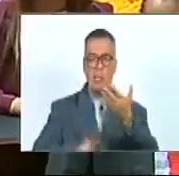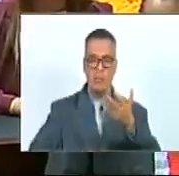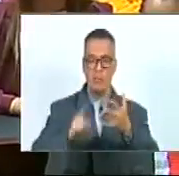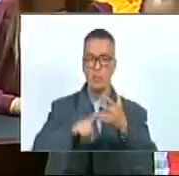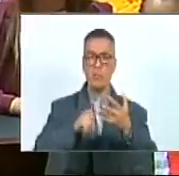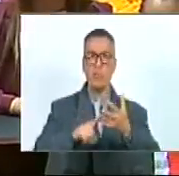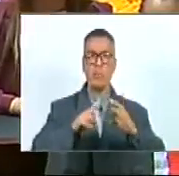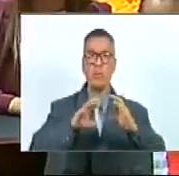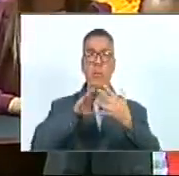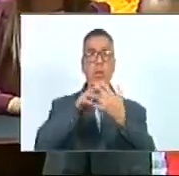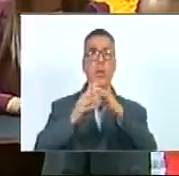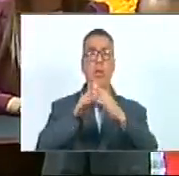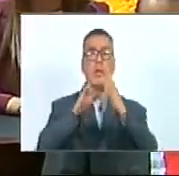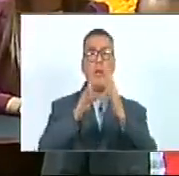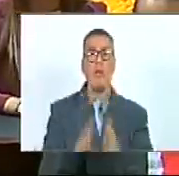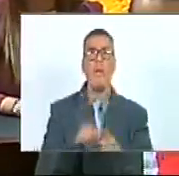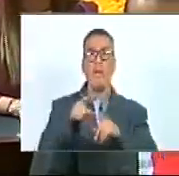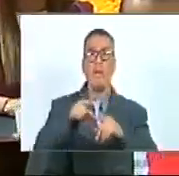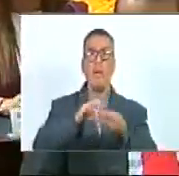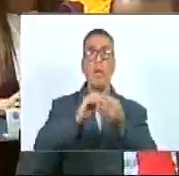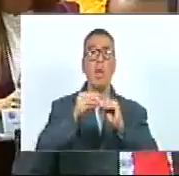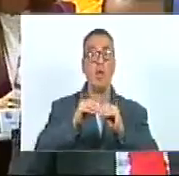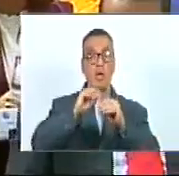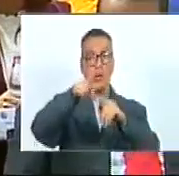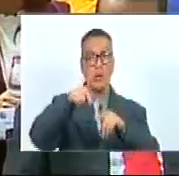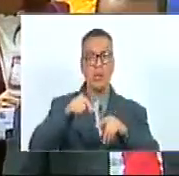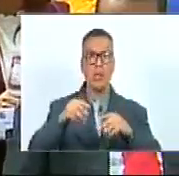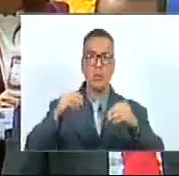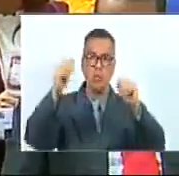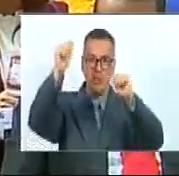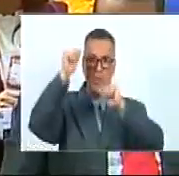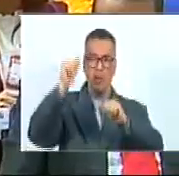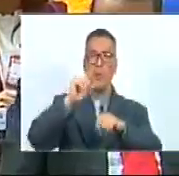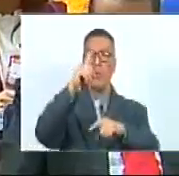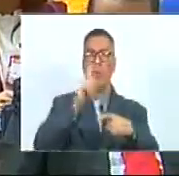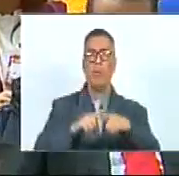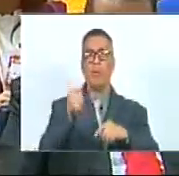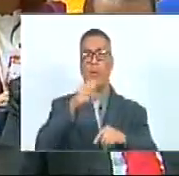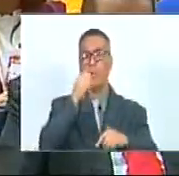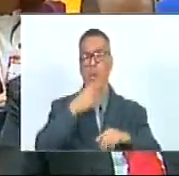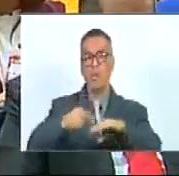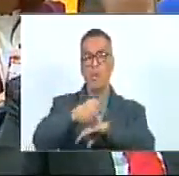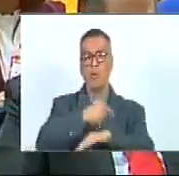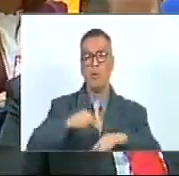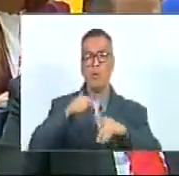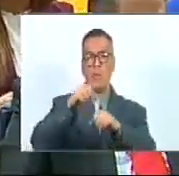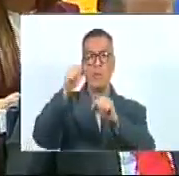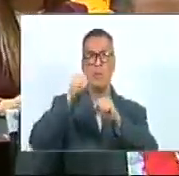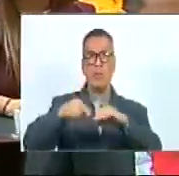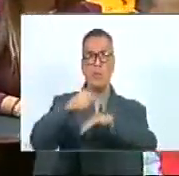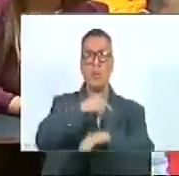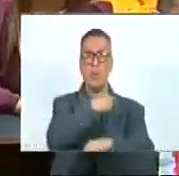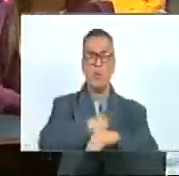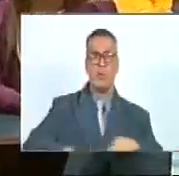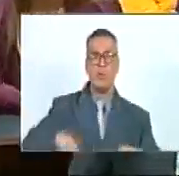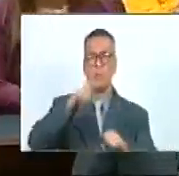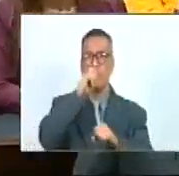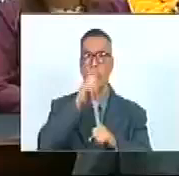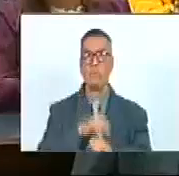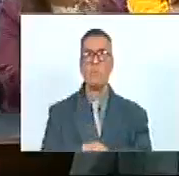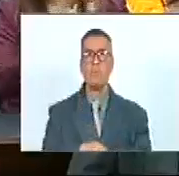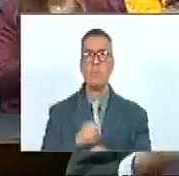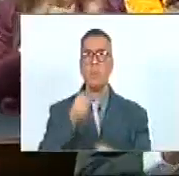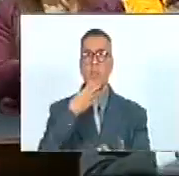los consejos comunales y las comunas así que que viva el 1x10 para el buen gobierno y que viva el gobierno del presidente Nicolás Maduro